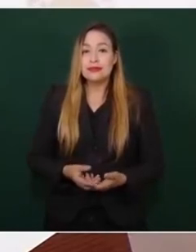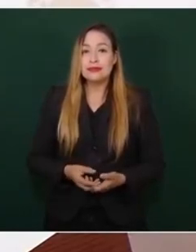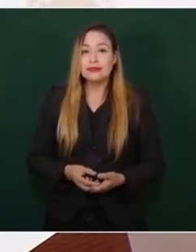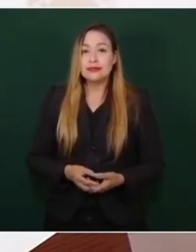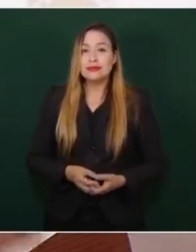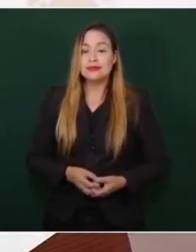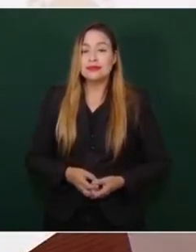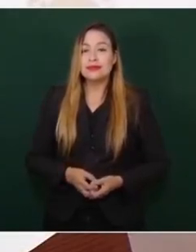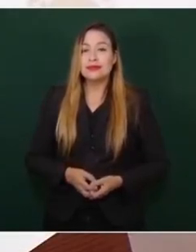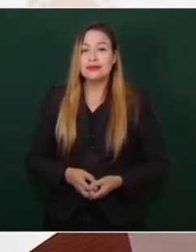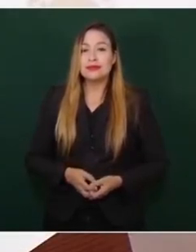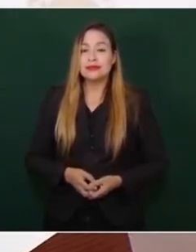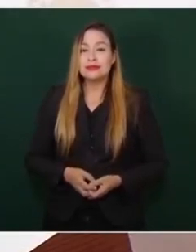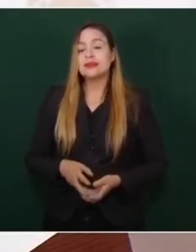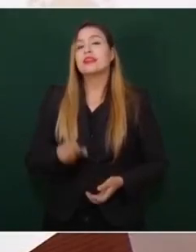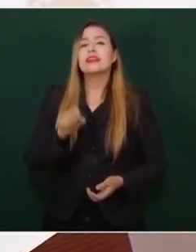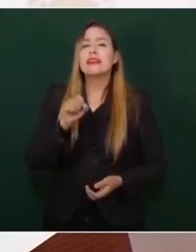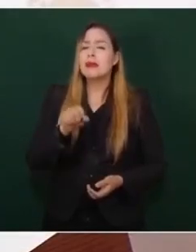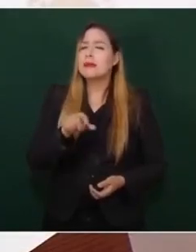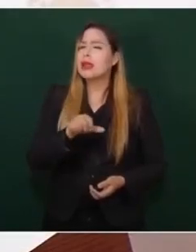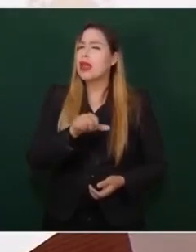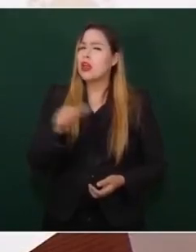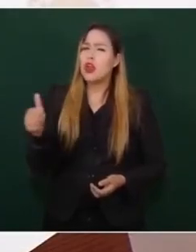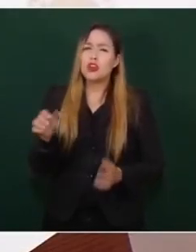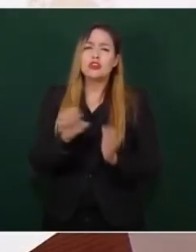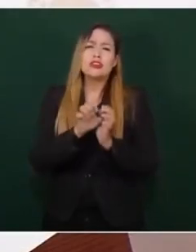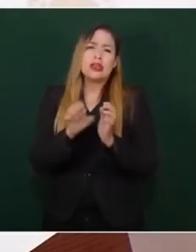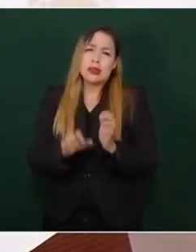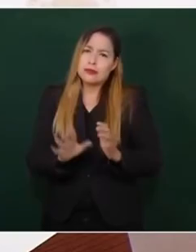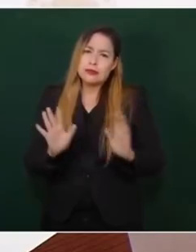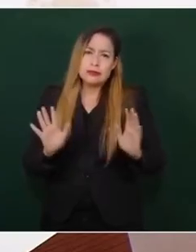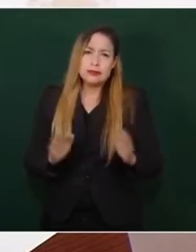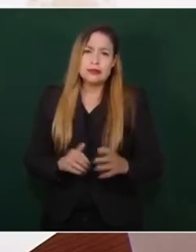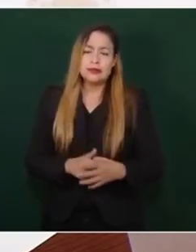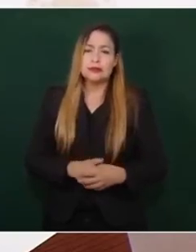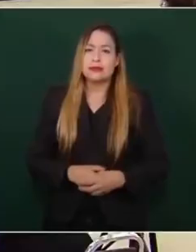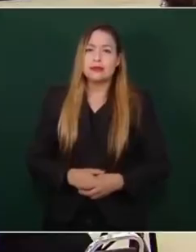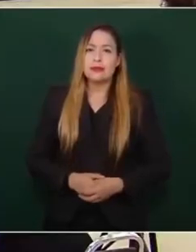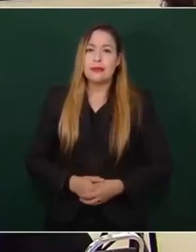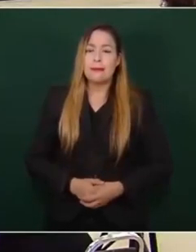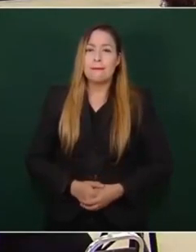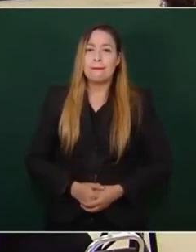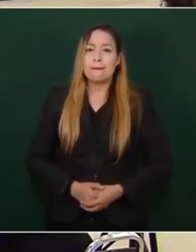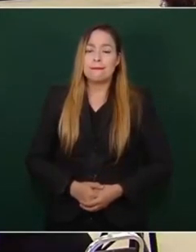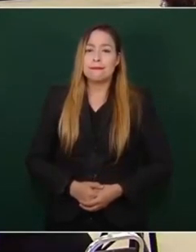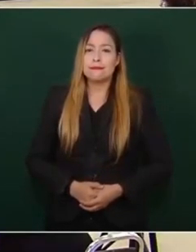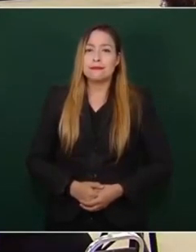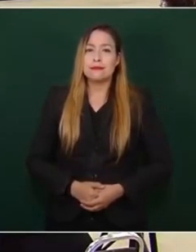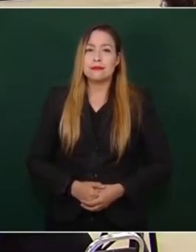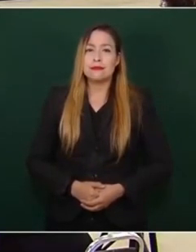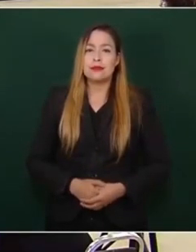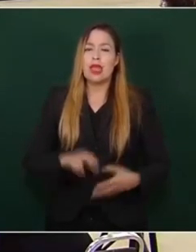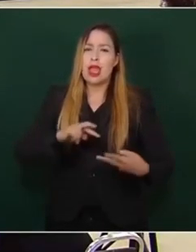Y hay otros ejemplos, bueno, en sentido opuesto.